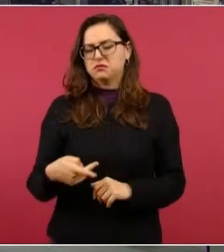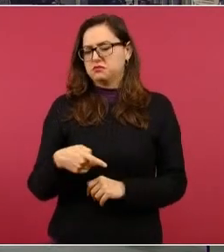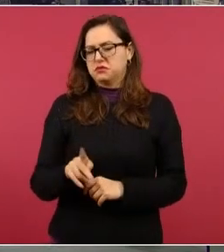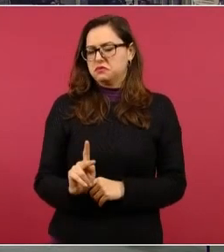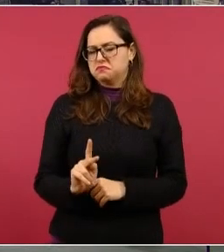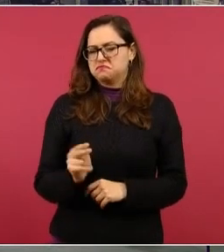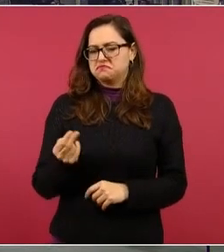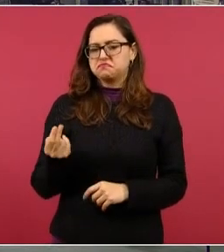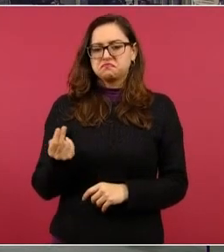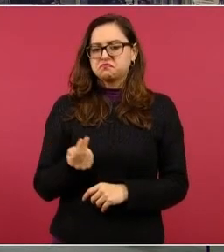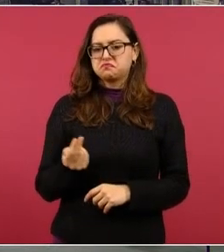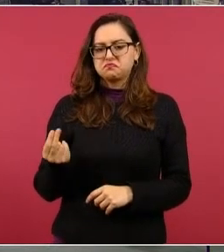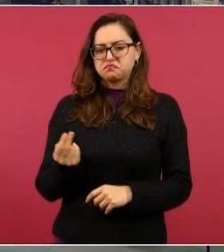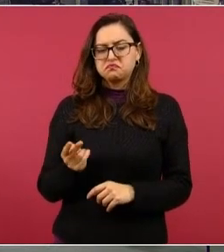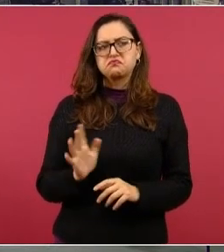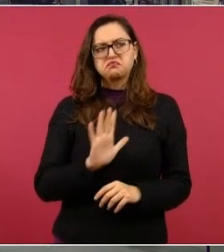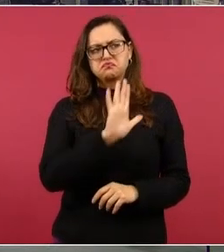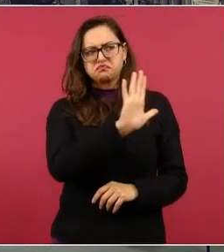saben